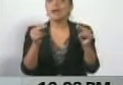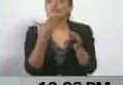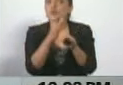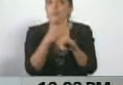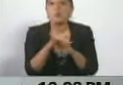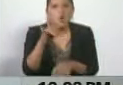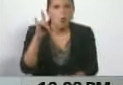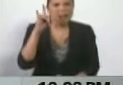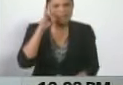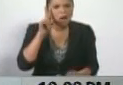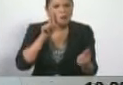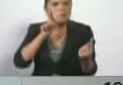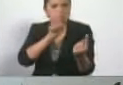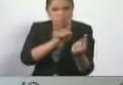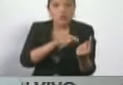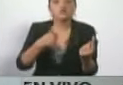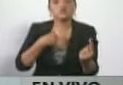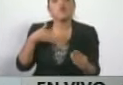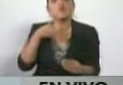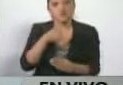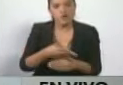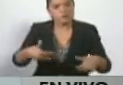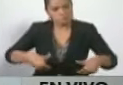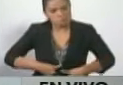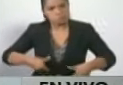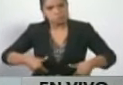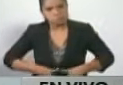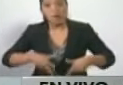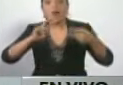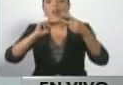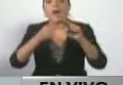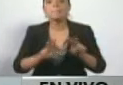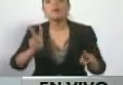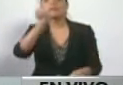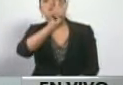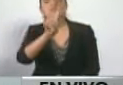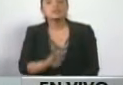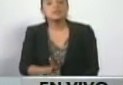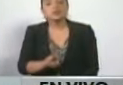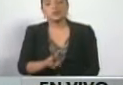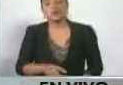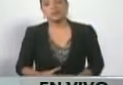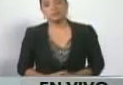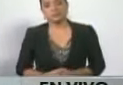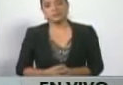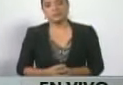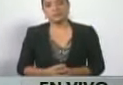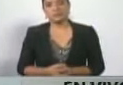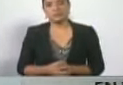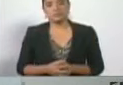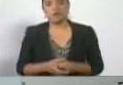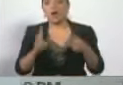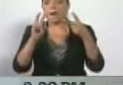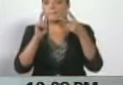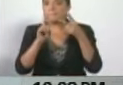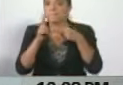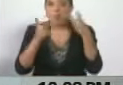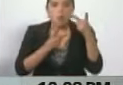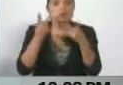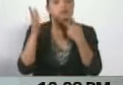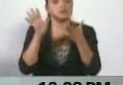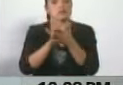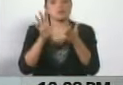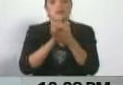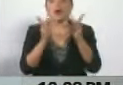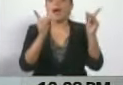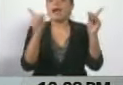diablo, yo voy a ser todo el esfuerzo por la paz de Venezuela a través de la vía política, a través de la vía del